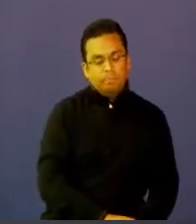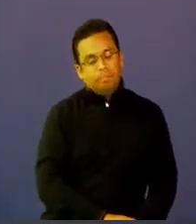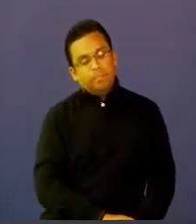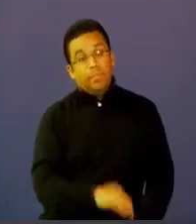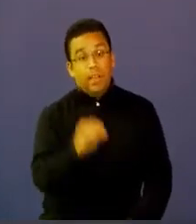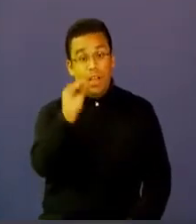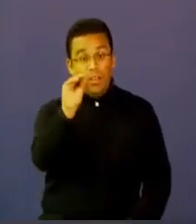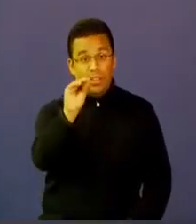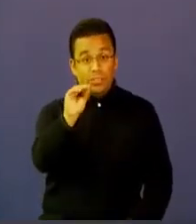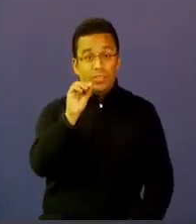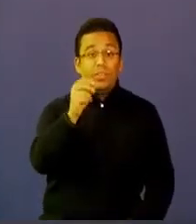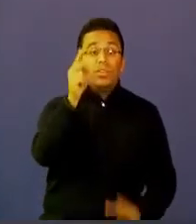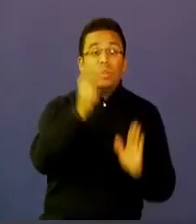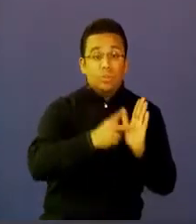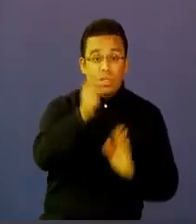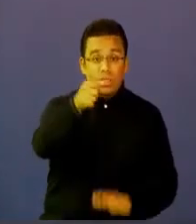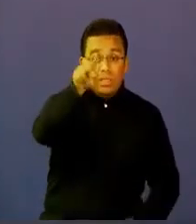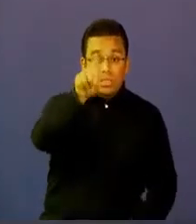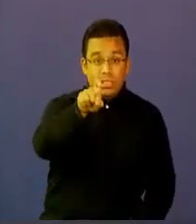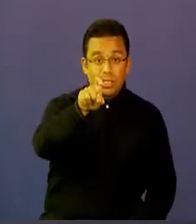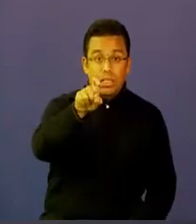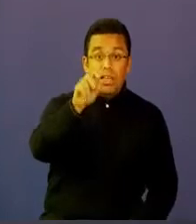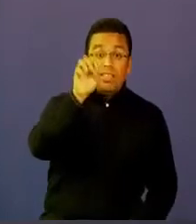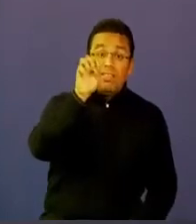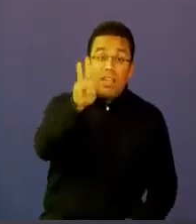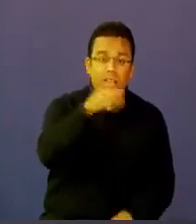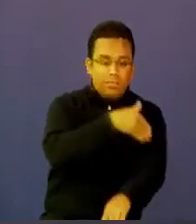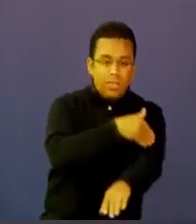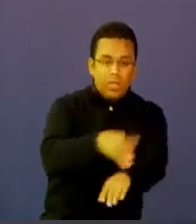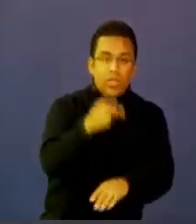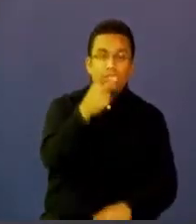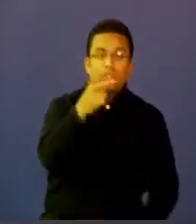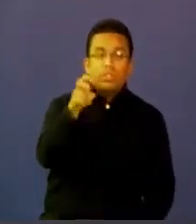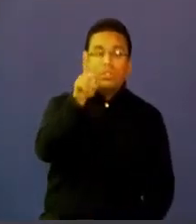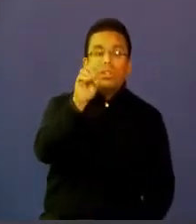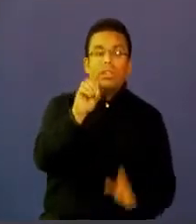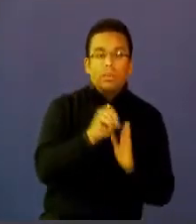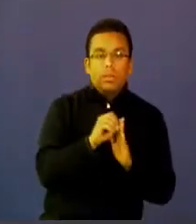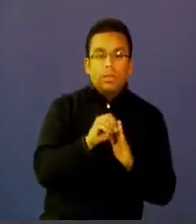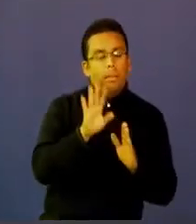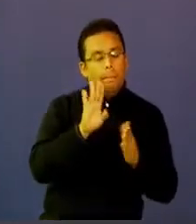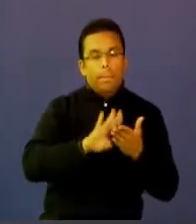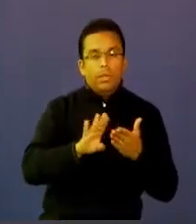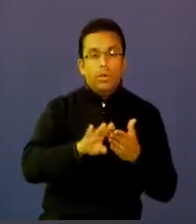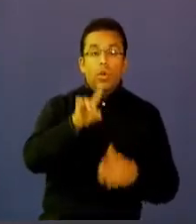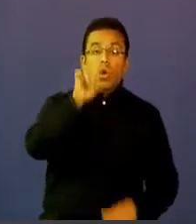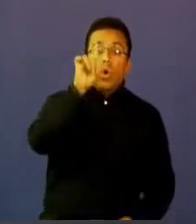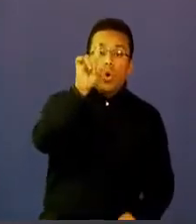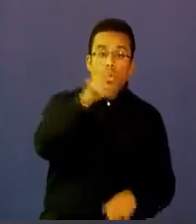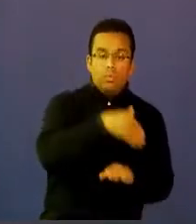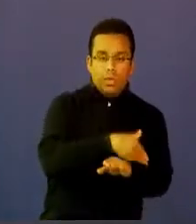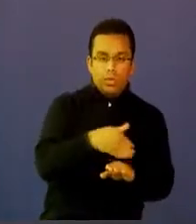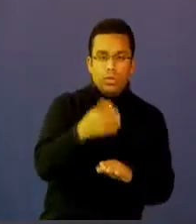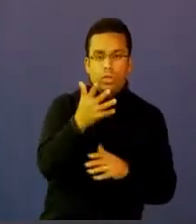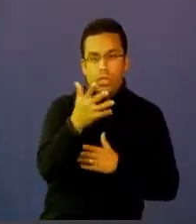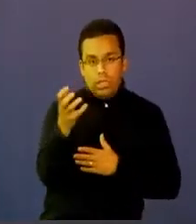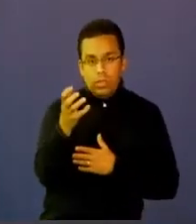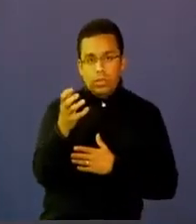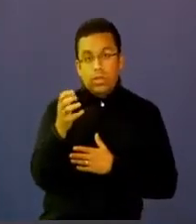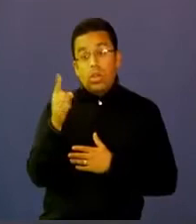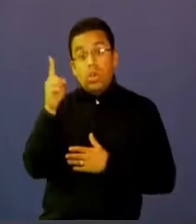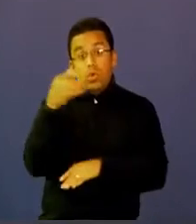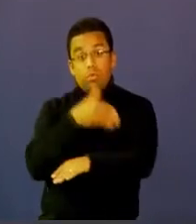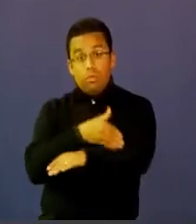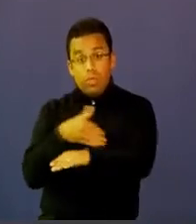3 millones 560 mil estudiantes, perdón, un millón 500 mil estudiantes y 3 millones 500 mil